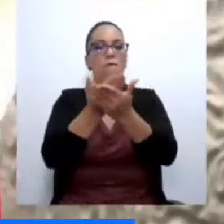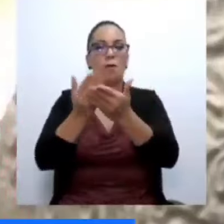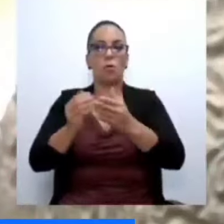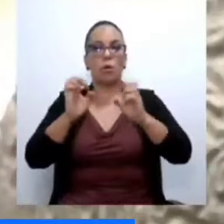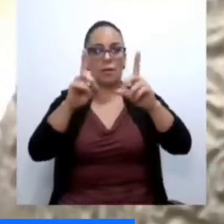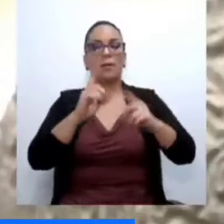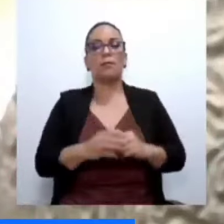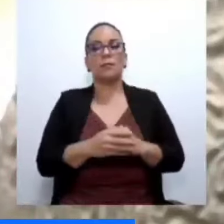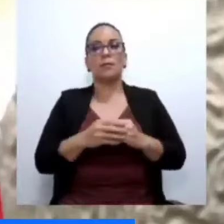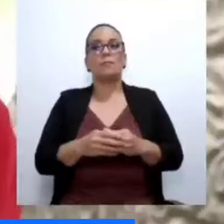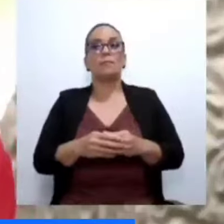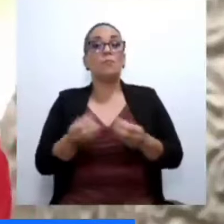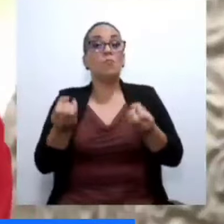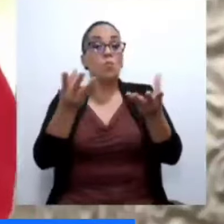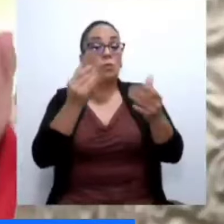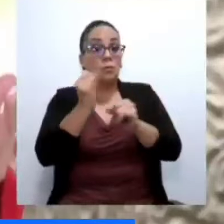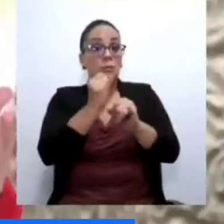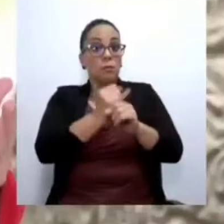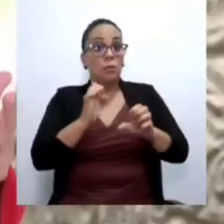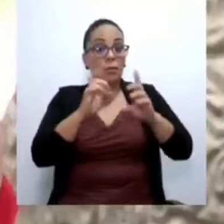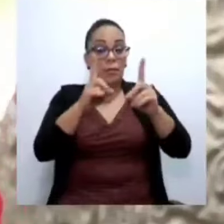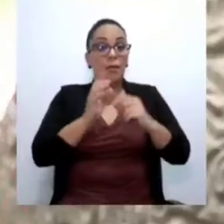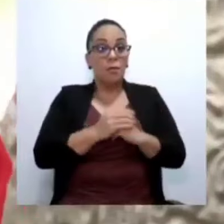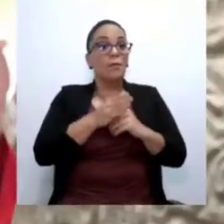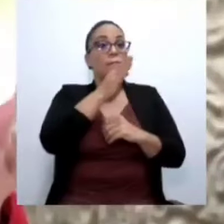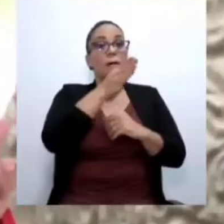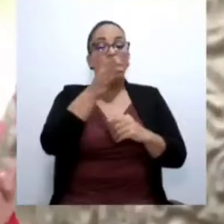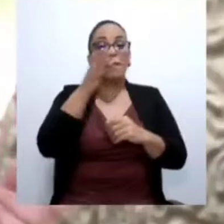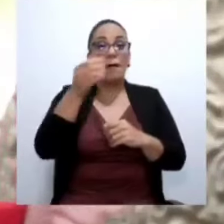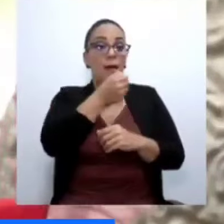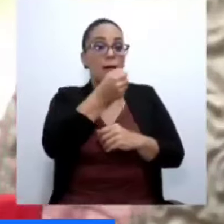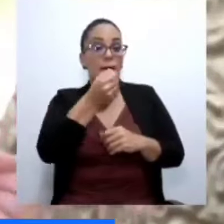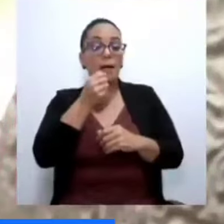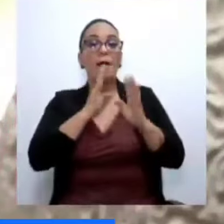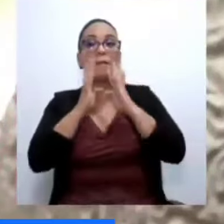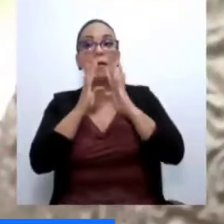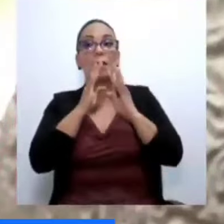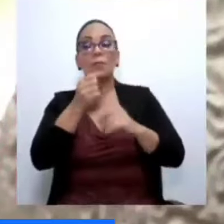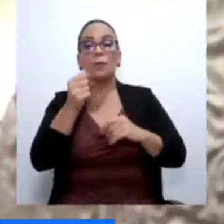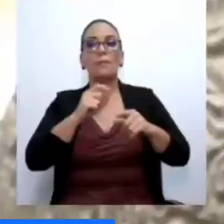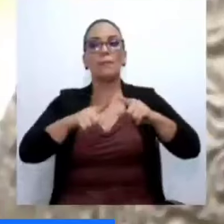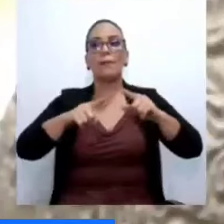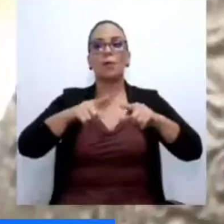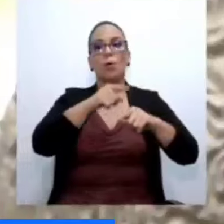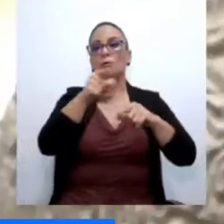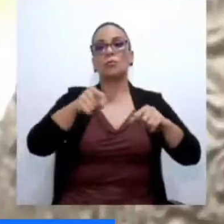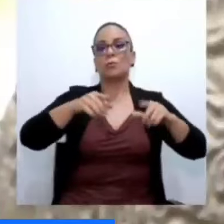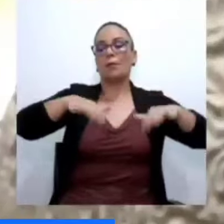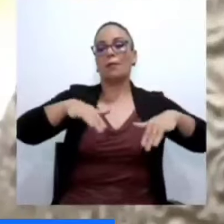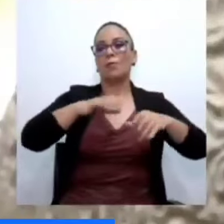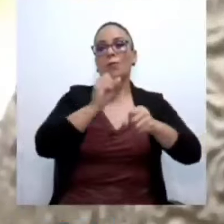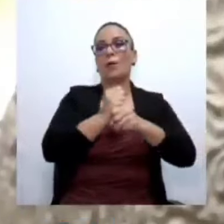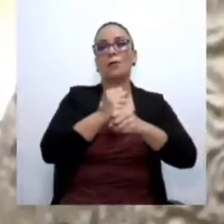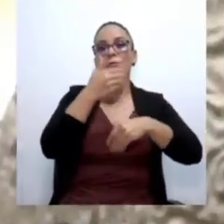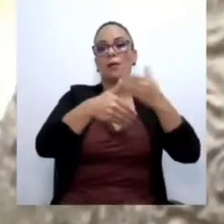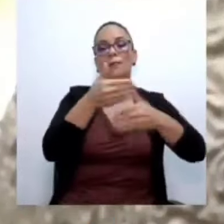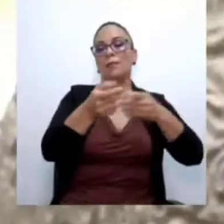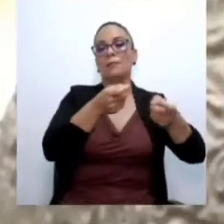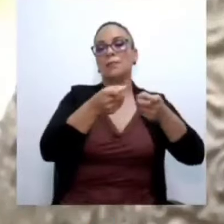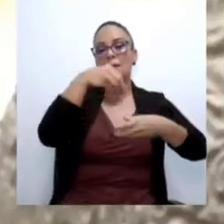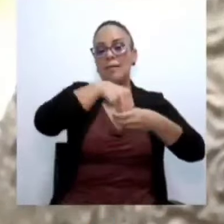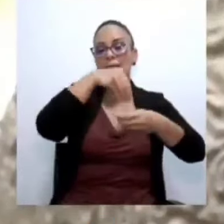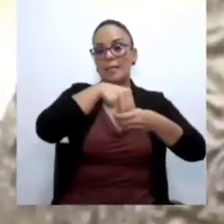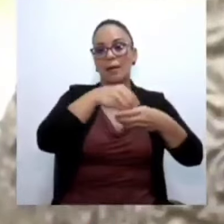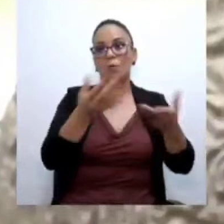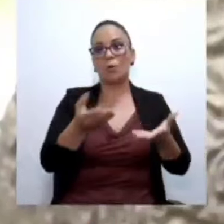Muchos centros educativos se van a la prensa, hablan con los medios y no han realizado su trámite administrativo interno